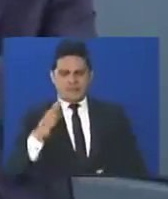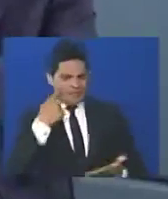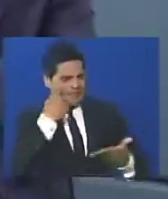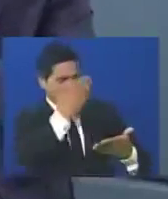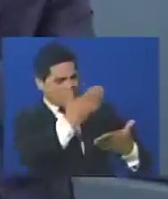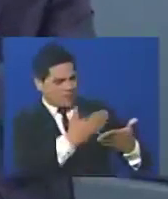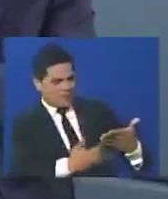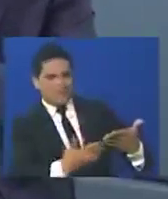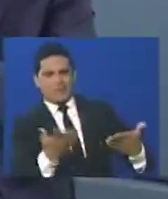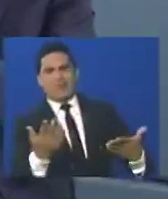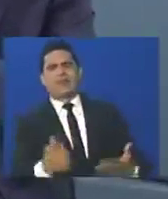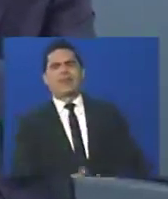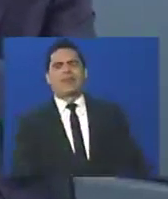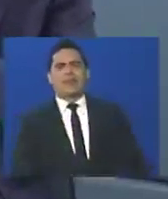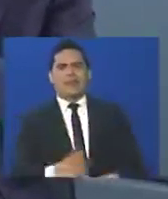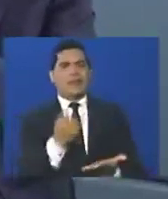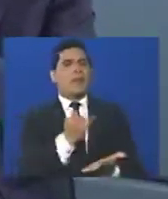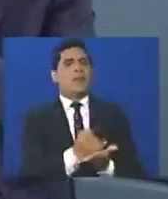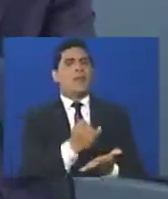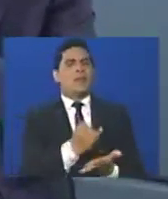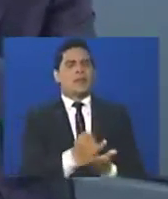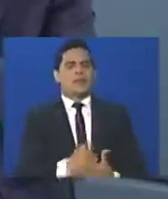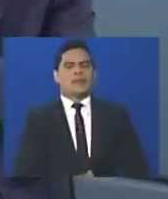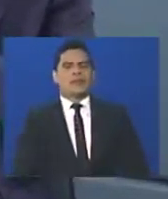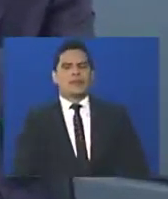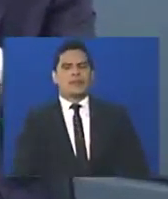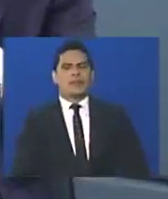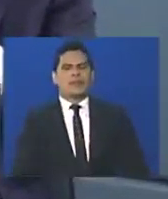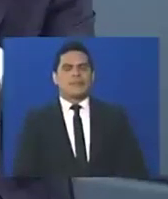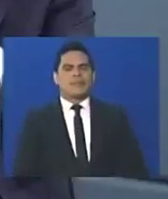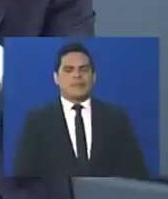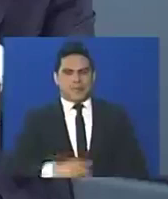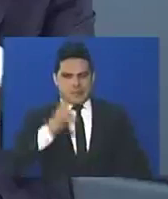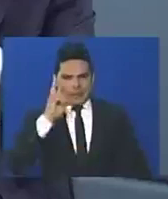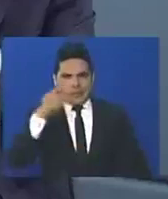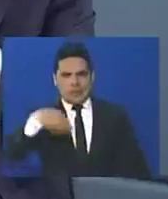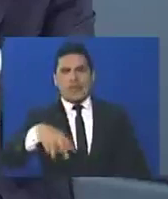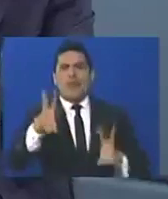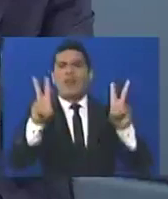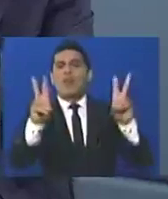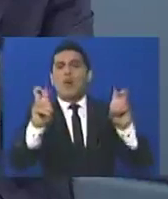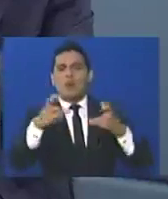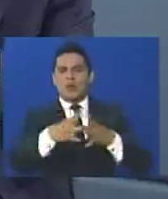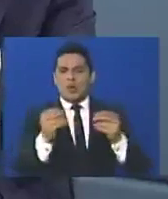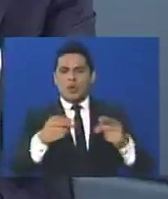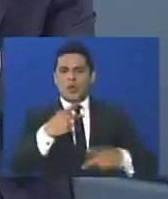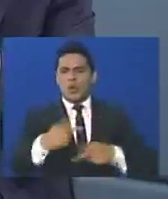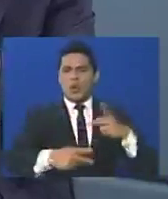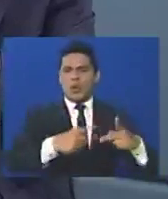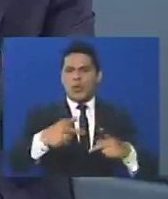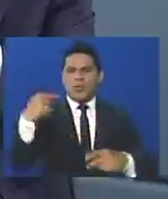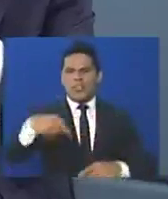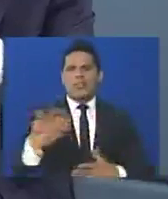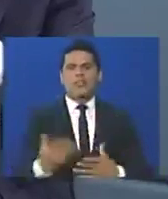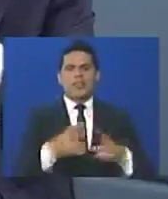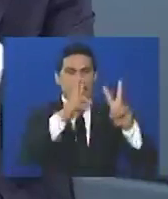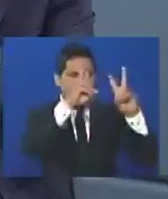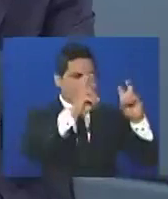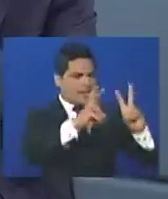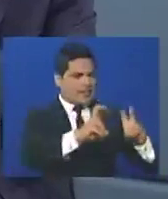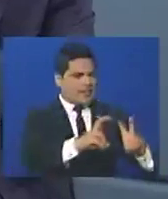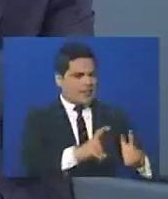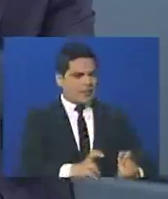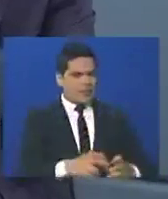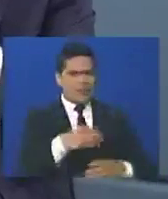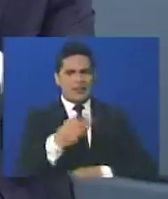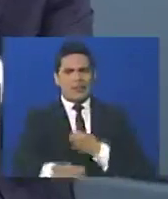cosas inéditas, digamos, de todo este proceso, es que las investigaciones,